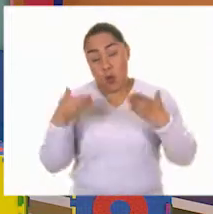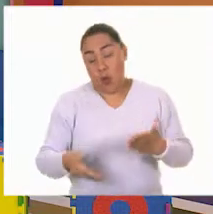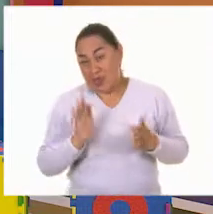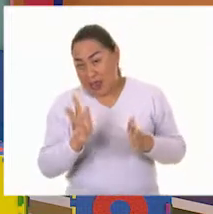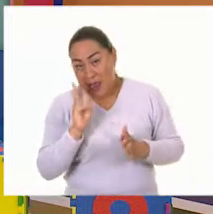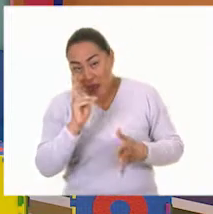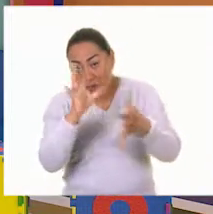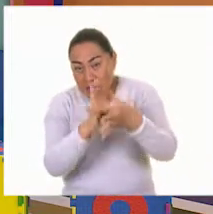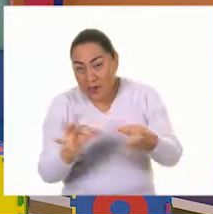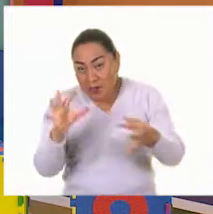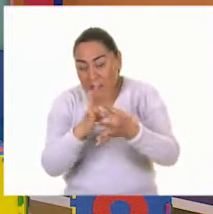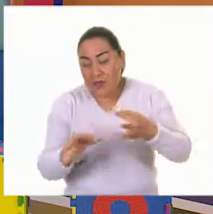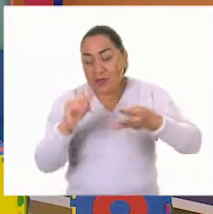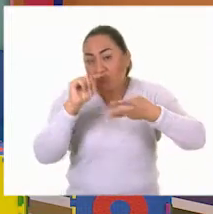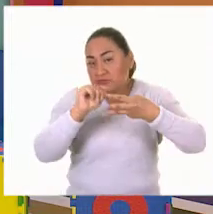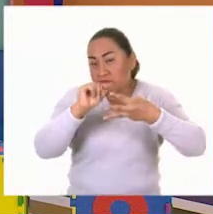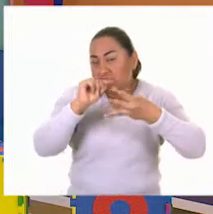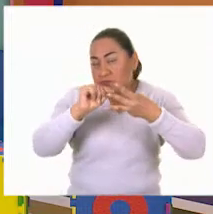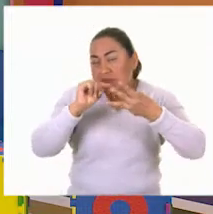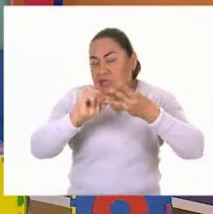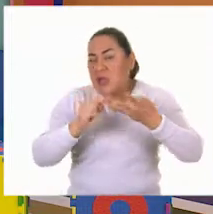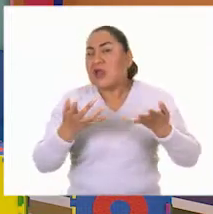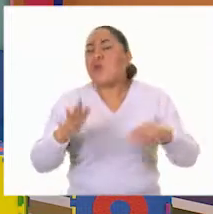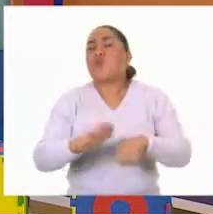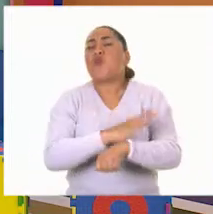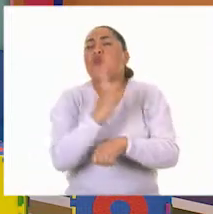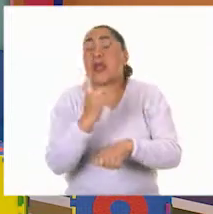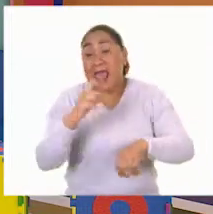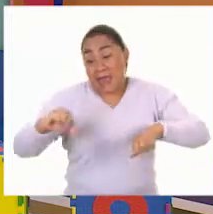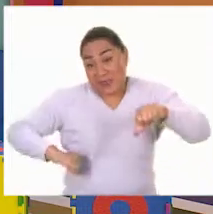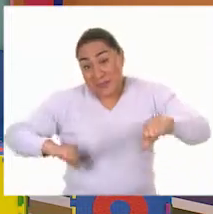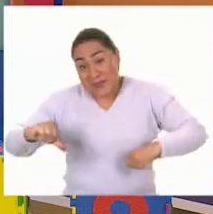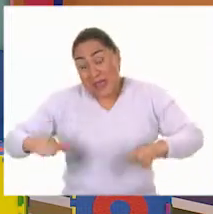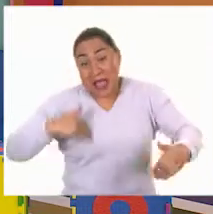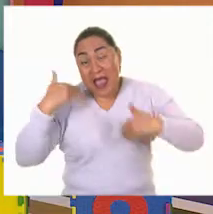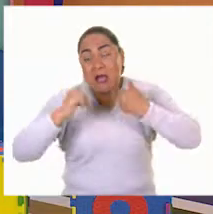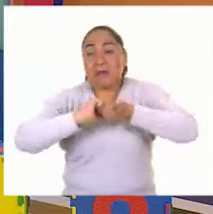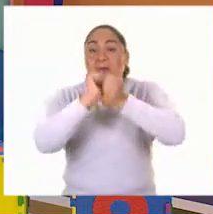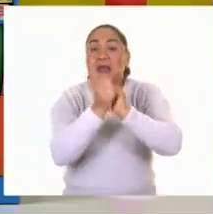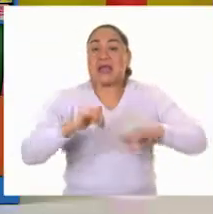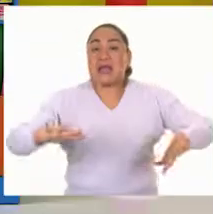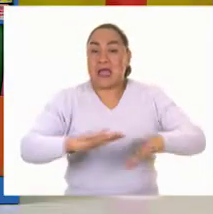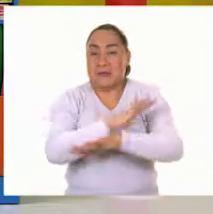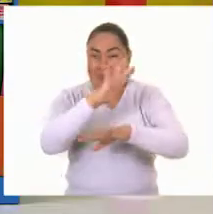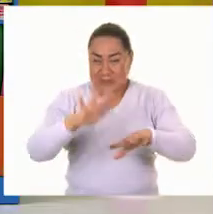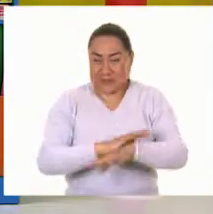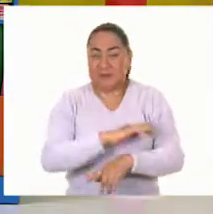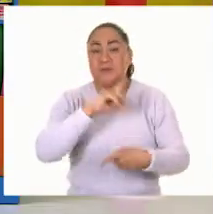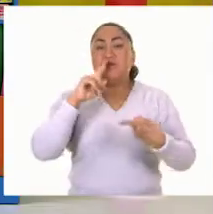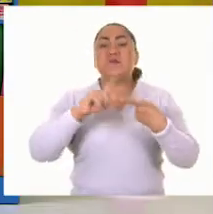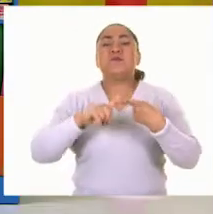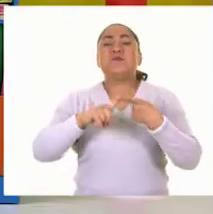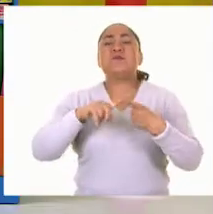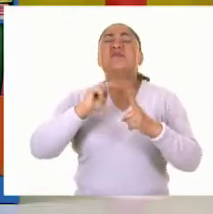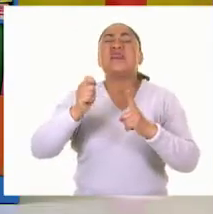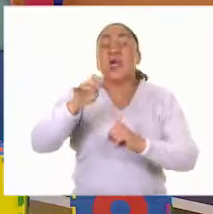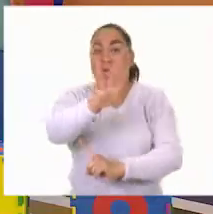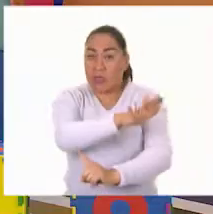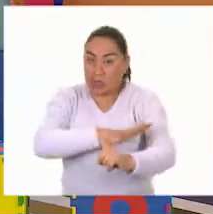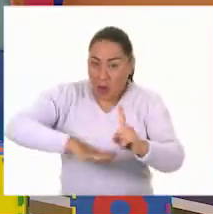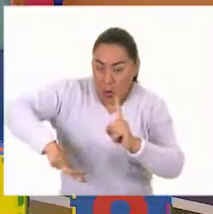hacen que las actividades recreativas cambien. El primero, quedamos que es el entorno. El entorno. El segundo,